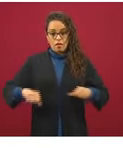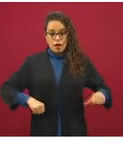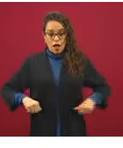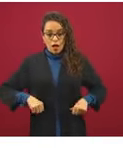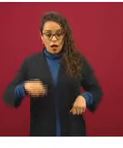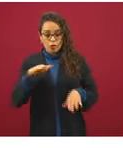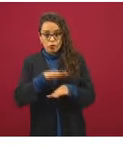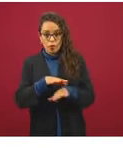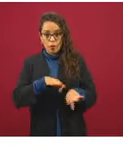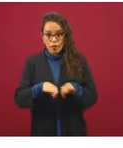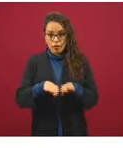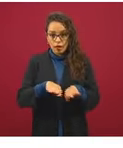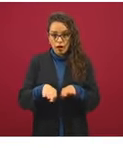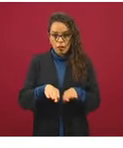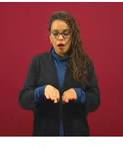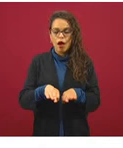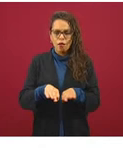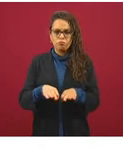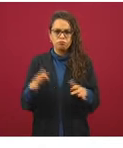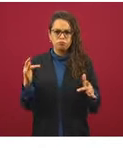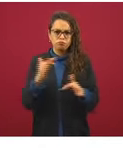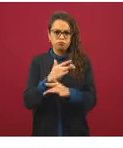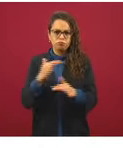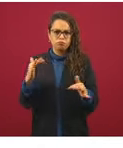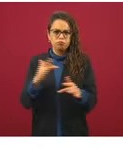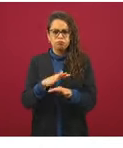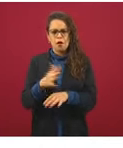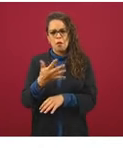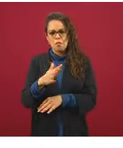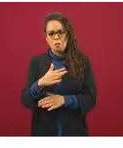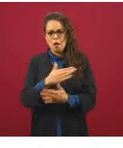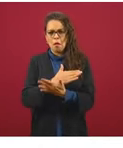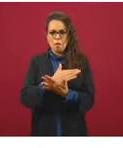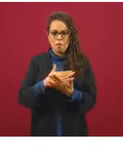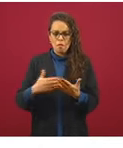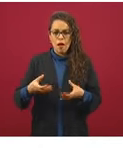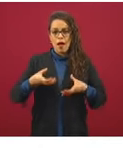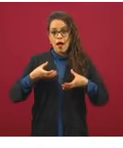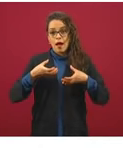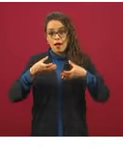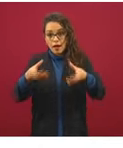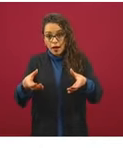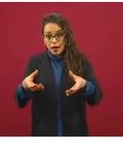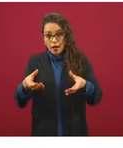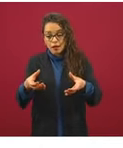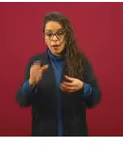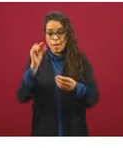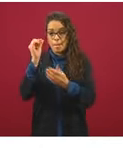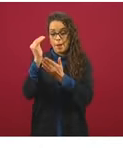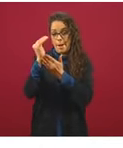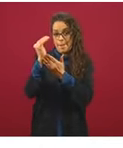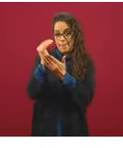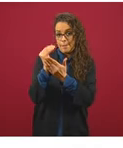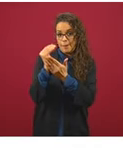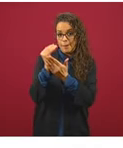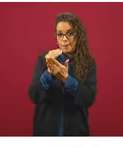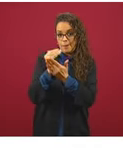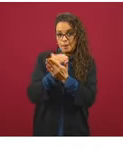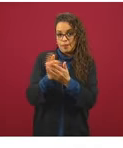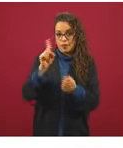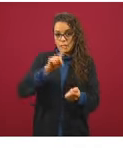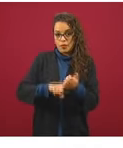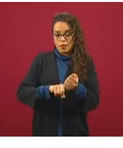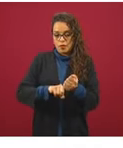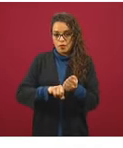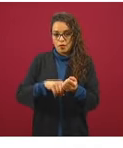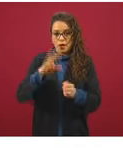flujo regular, sin embargo, el aforo en espacios públicos está disminuido en un porcentaje que se